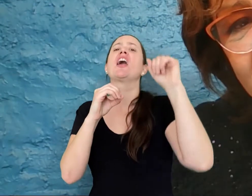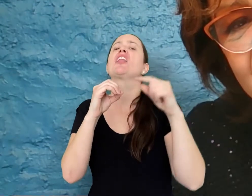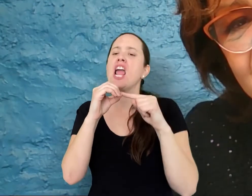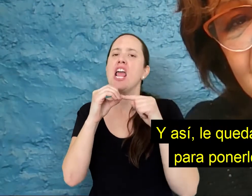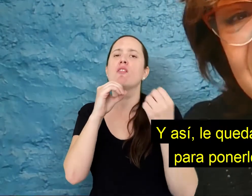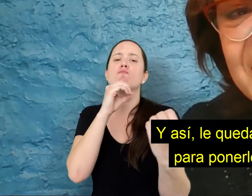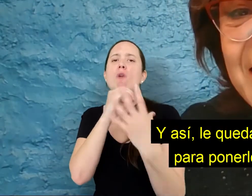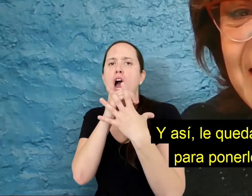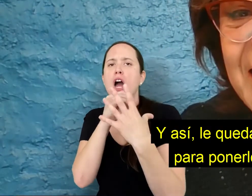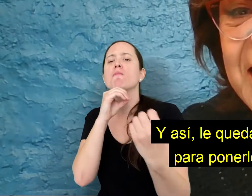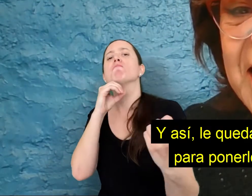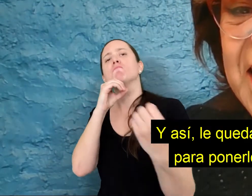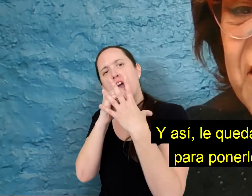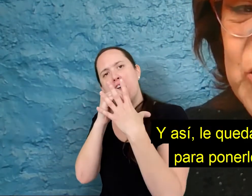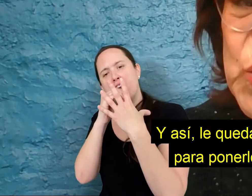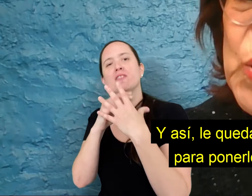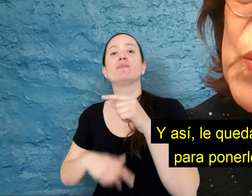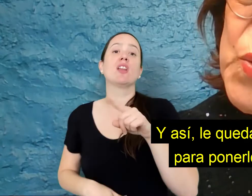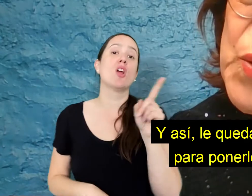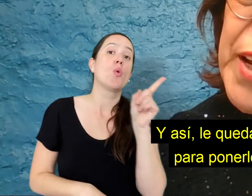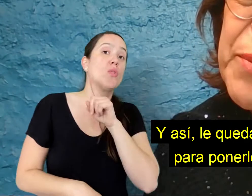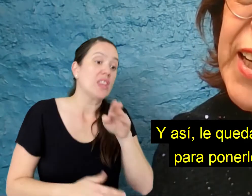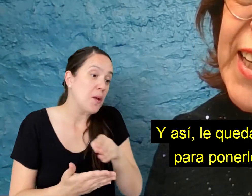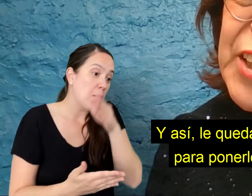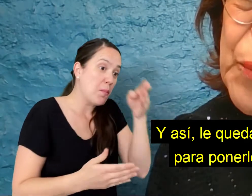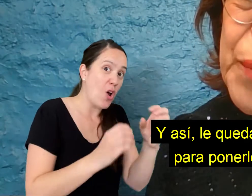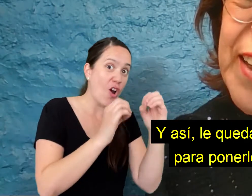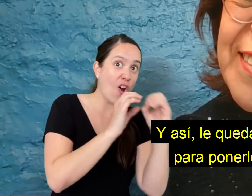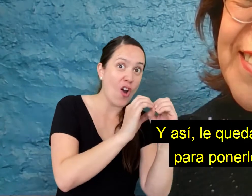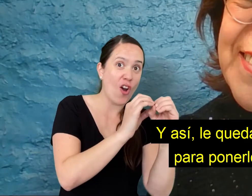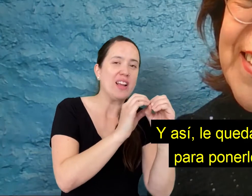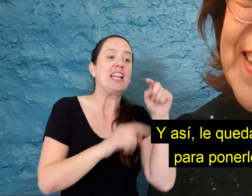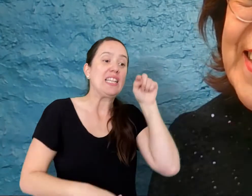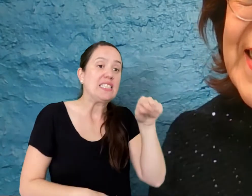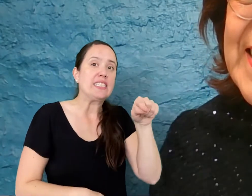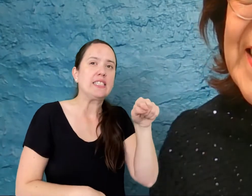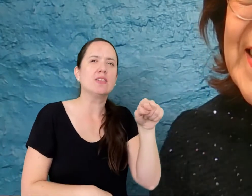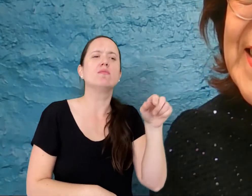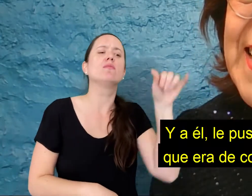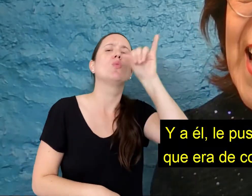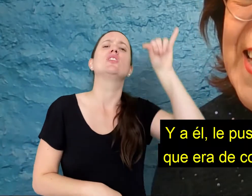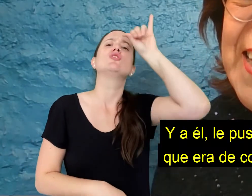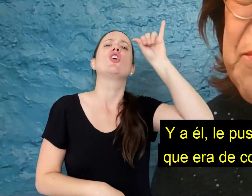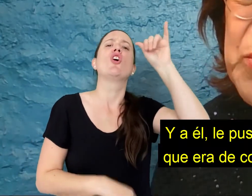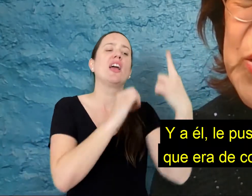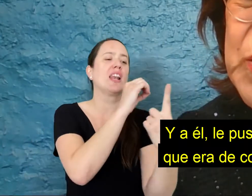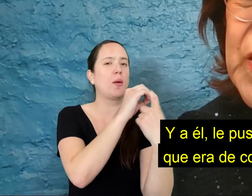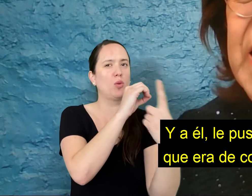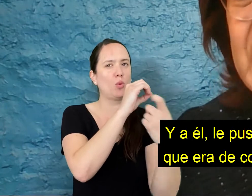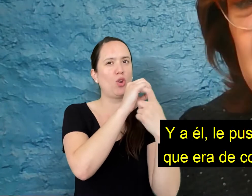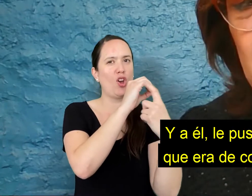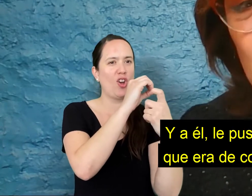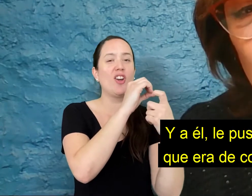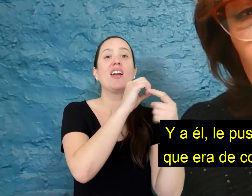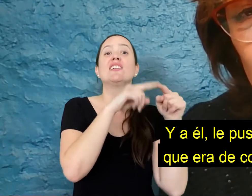Y así le quedaba solo uno para poner el nombre. Y a él le puso